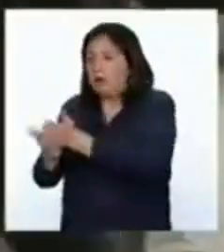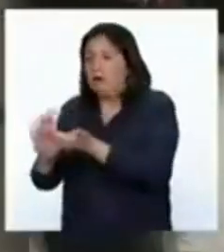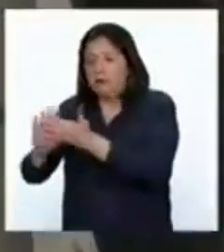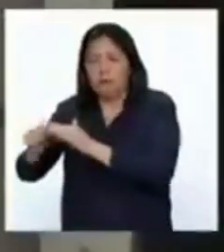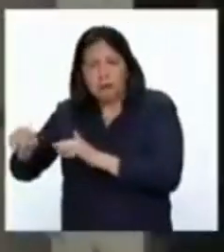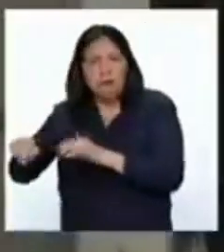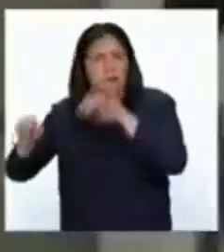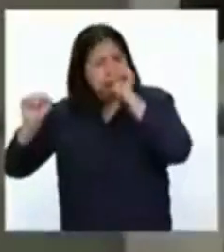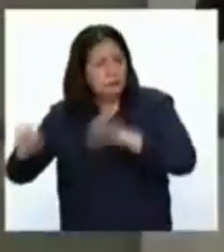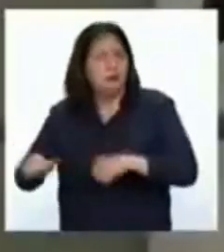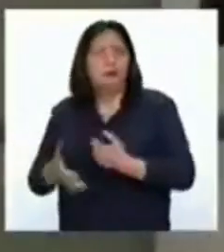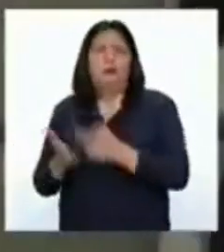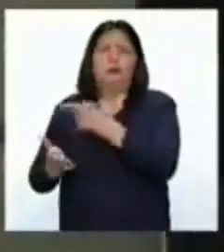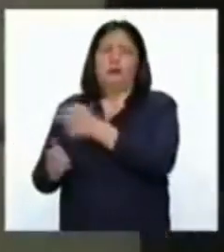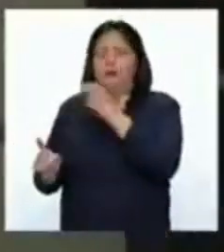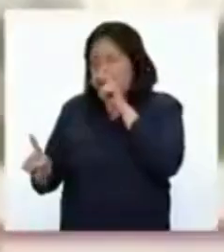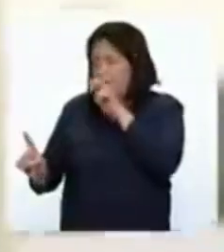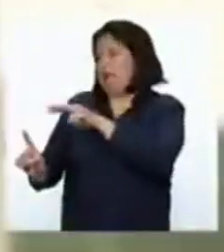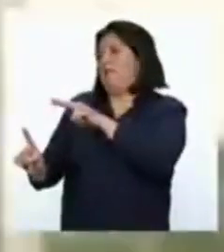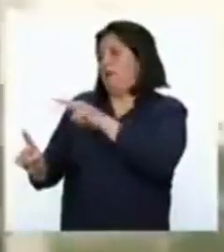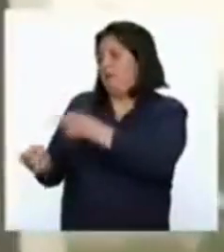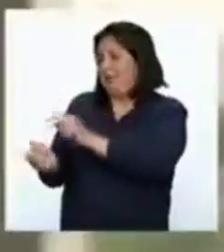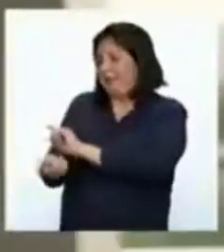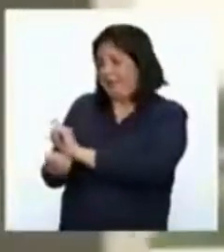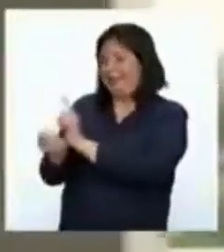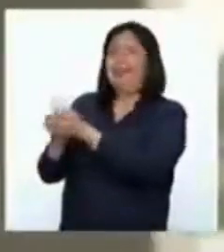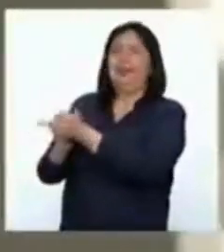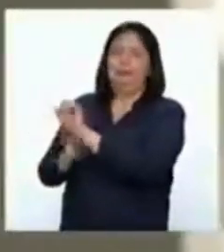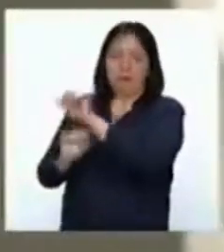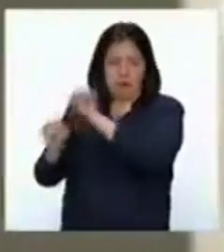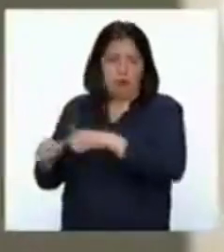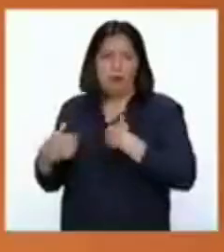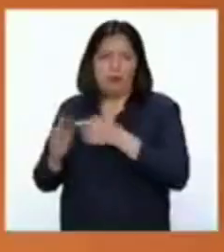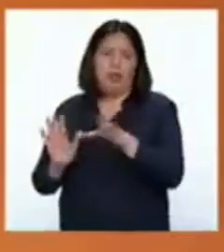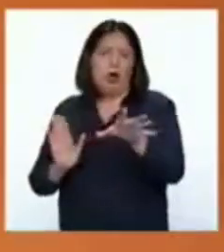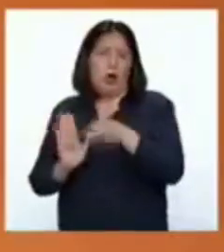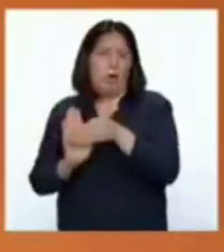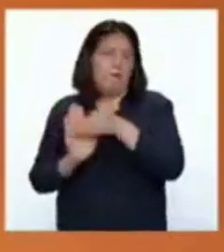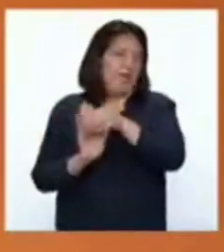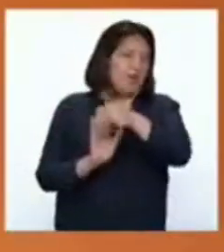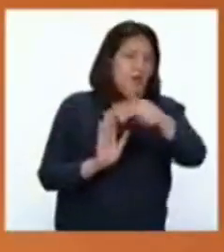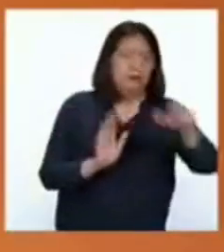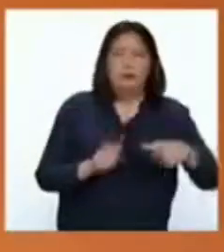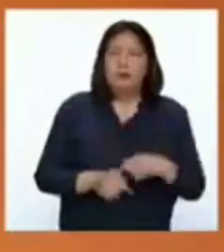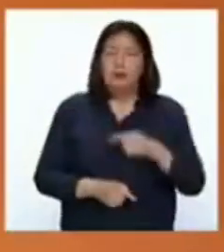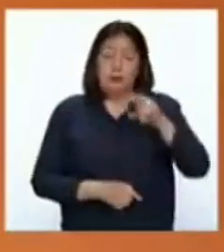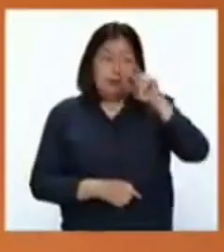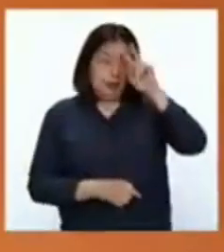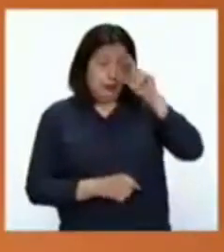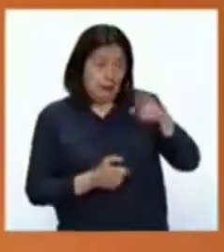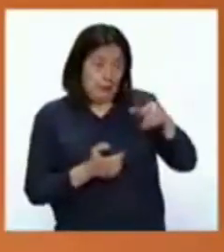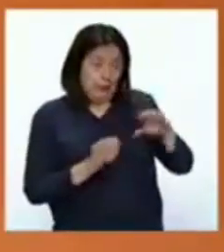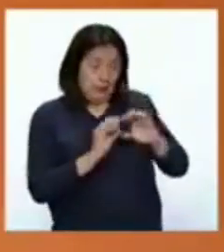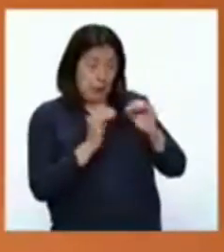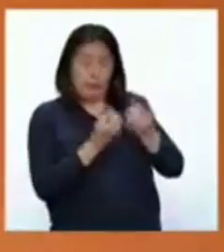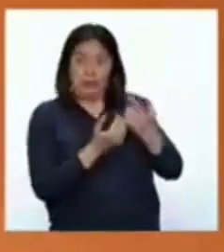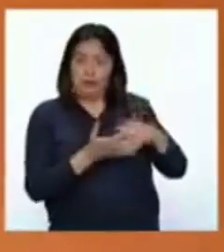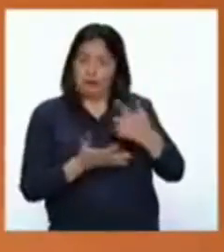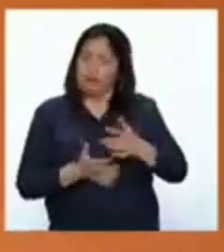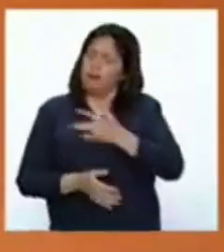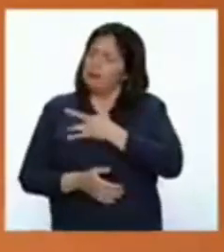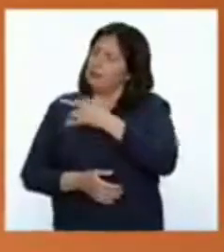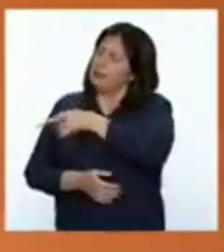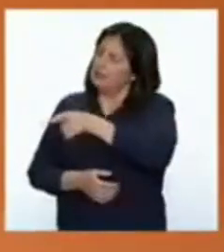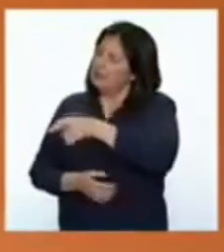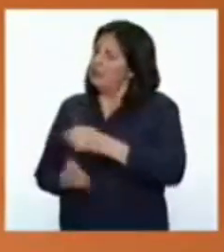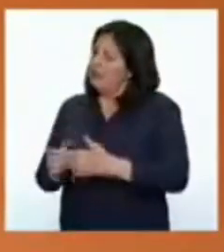muchos gobiernos puedan ver ese impacto, ese cambio, creo que se podría replicar. El Perú tiene como objetivo sensibilizar y empoderar a